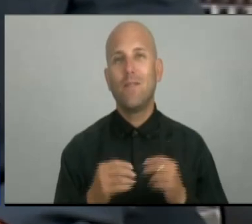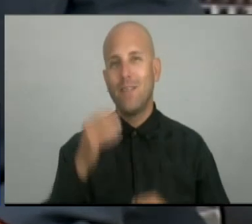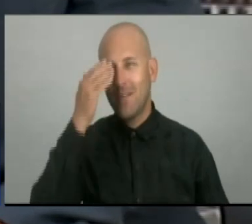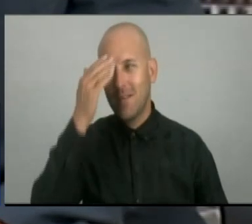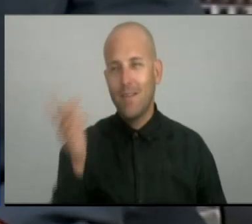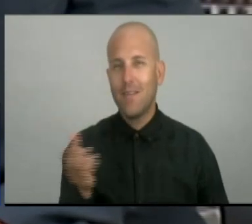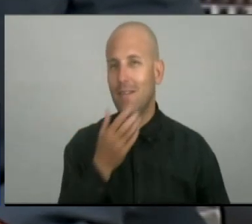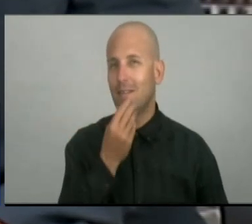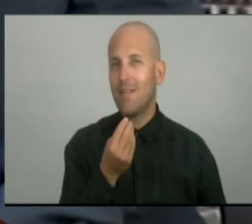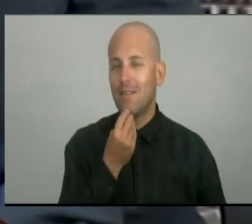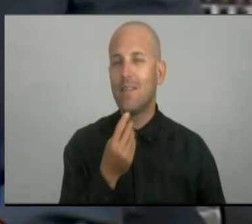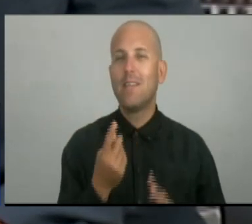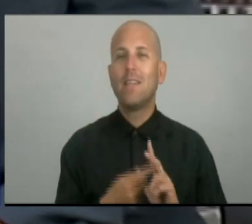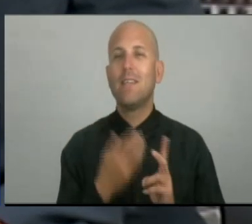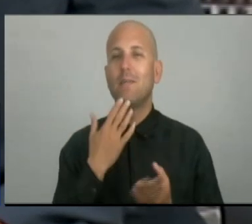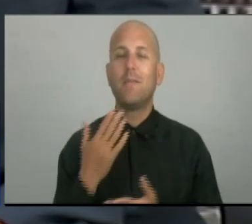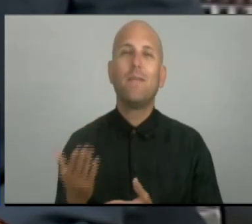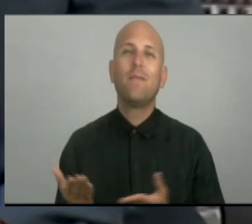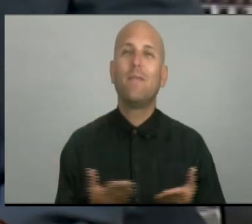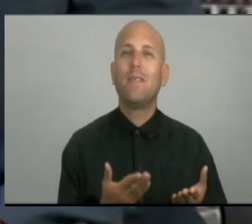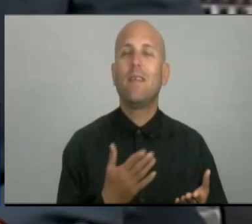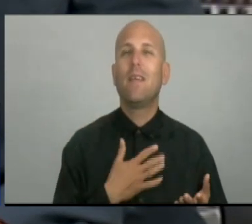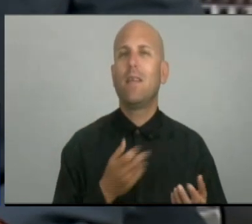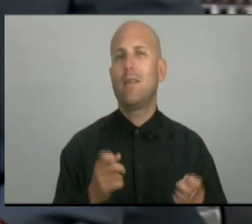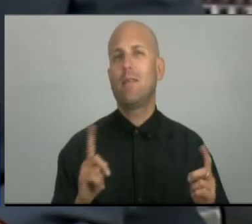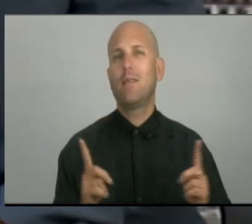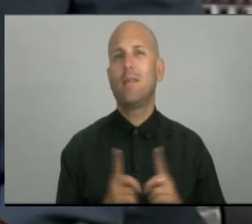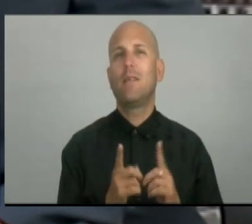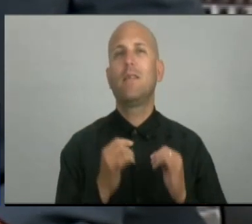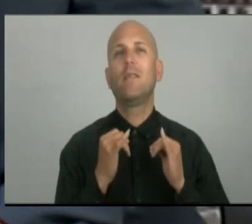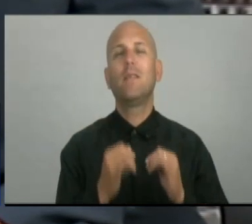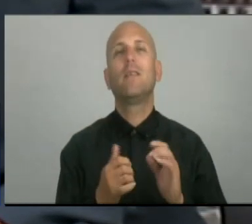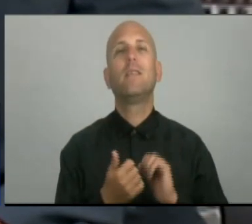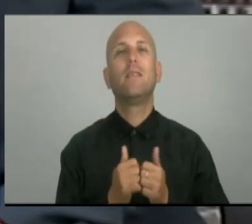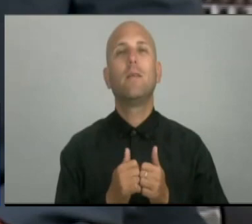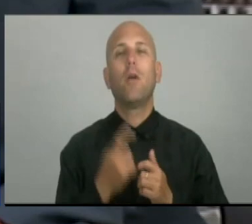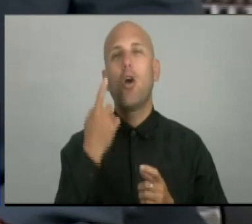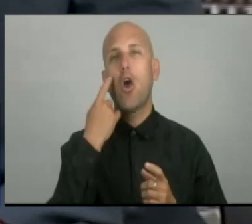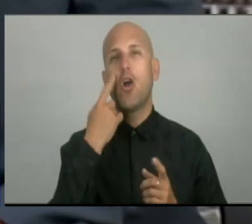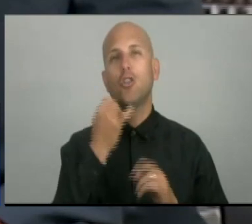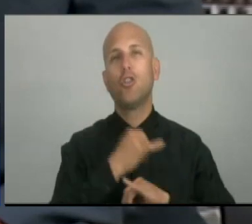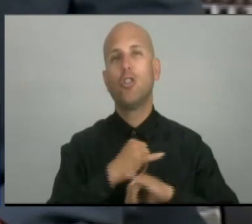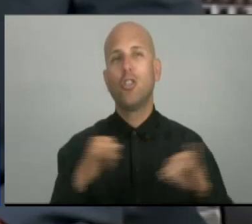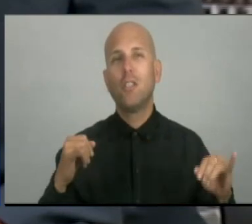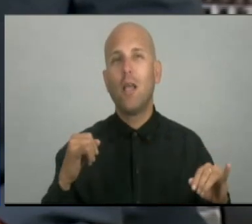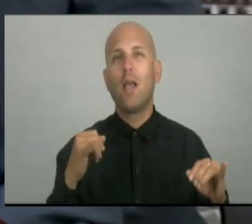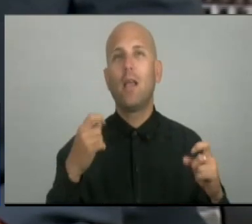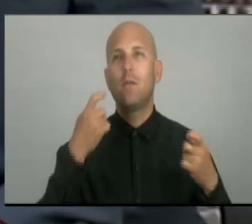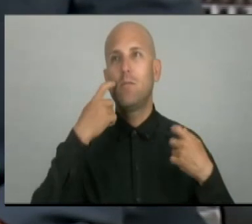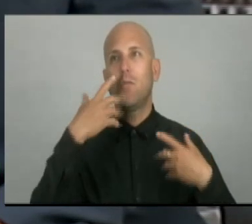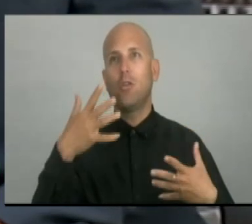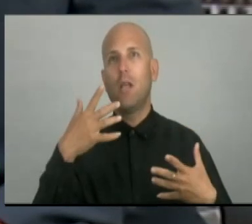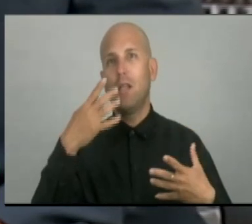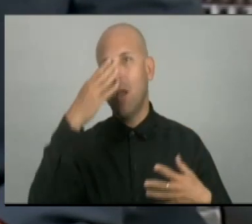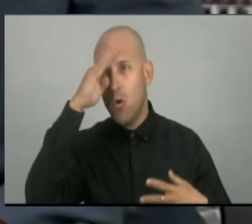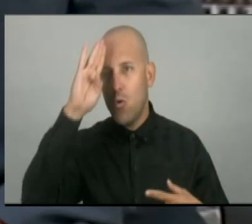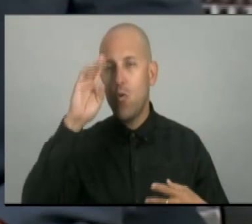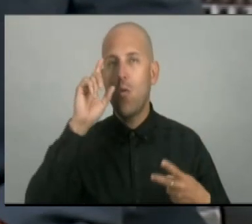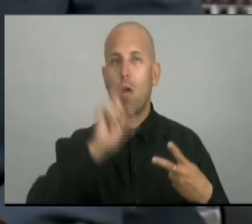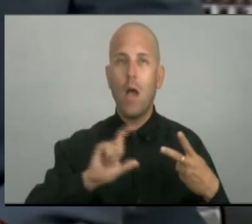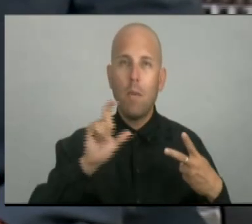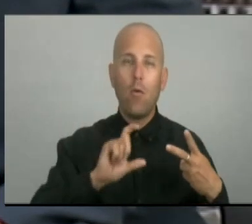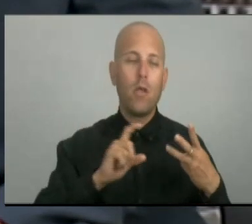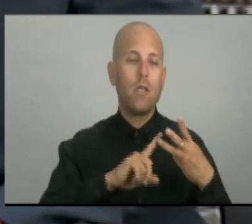Saludos, sean bienvenidos a este segmento con El Acontecer Deportivo donde podrá conocer lo más destacado en Camagüey, Cuba y el mundo